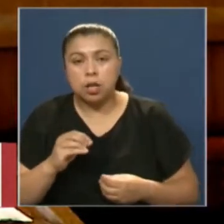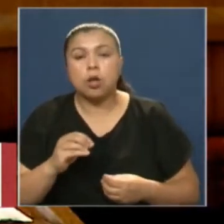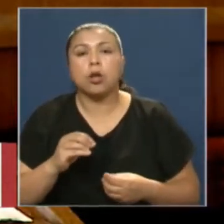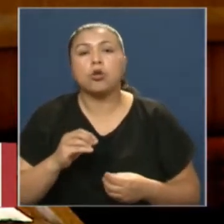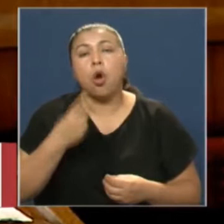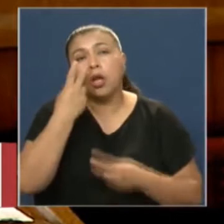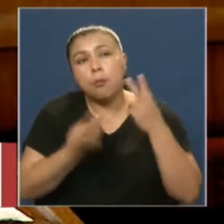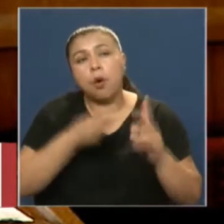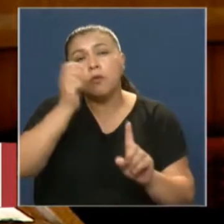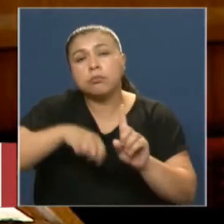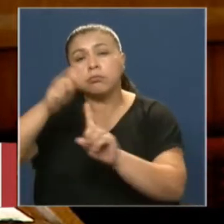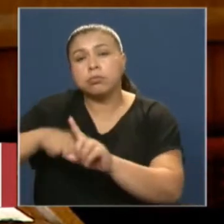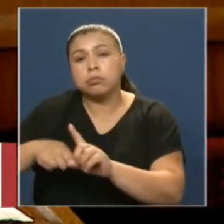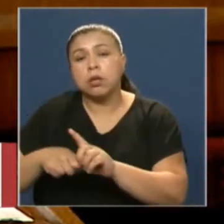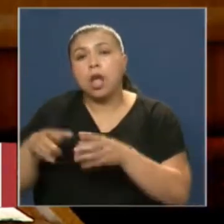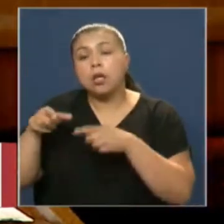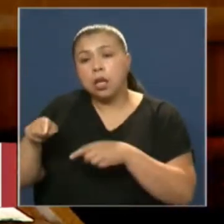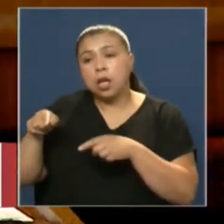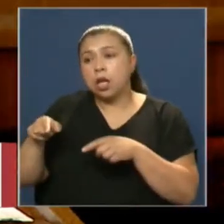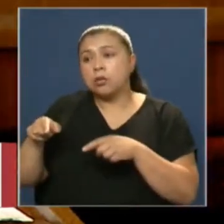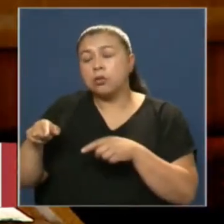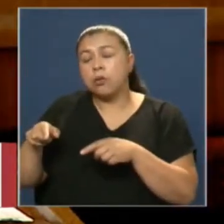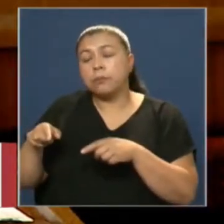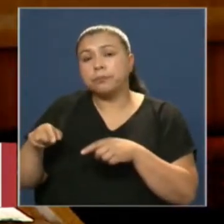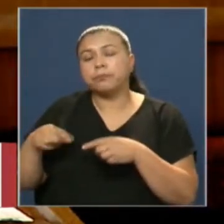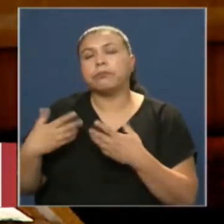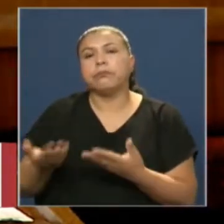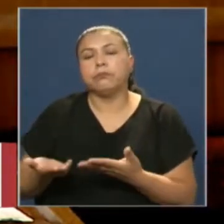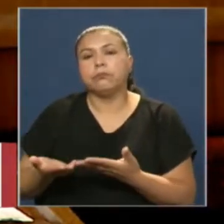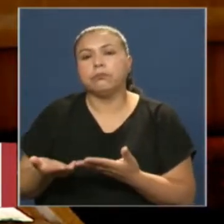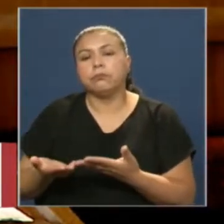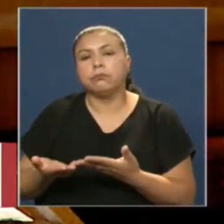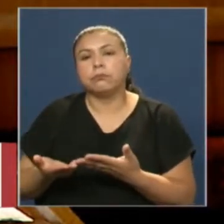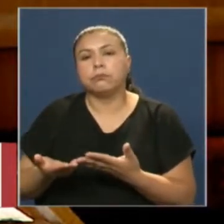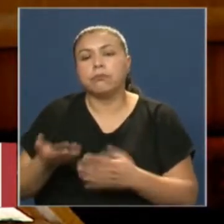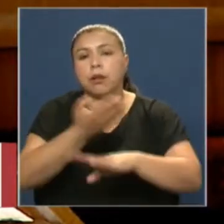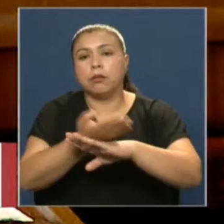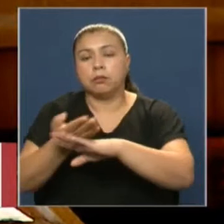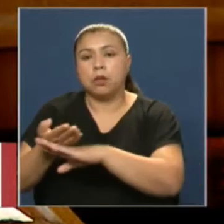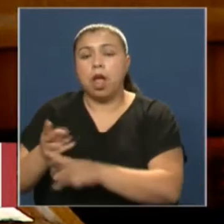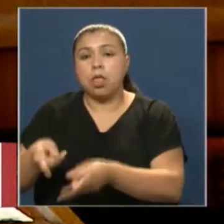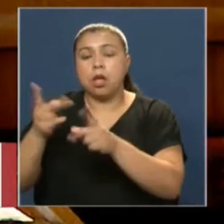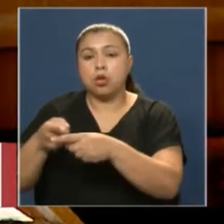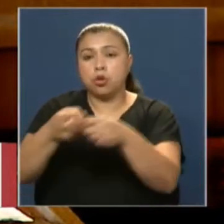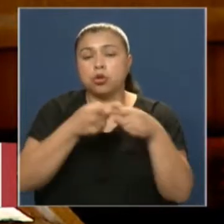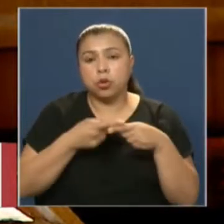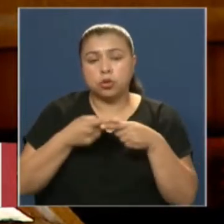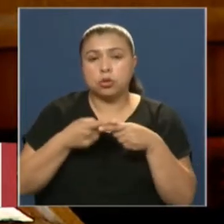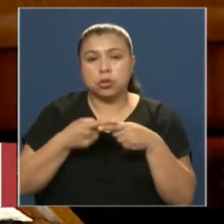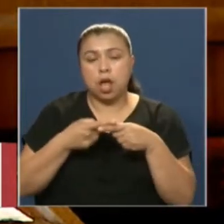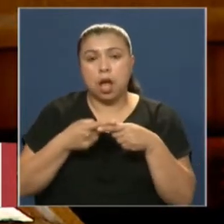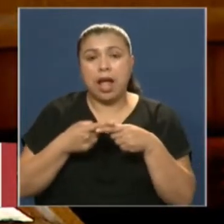y cuyos hechores, lejos de propender hacia la demanda de los derechos sociales no han hecho más